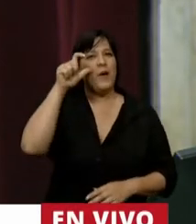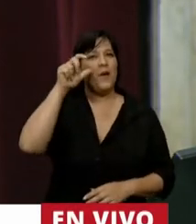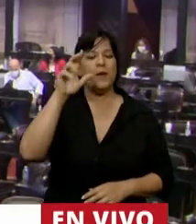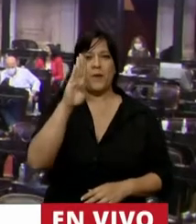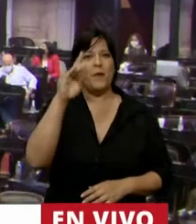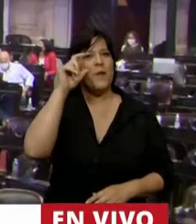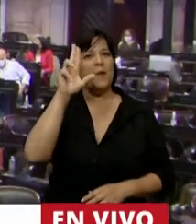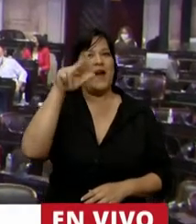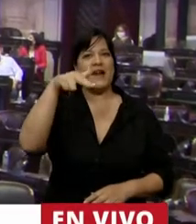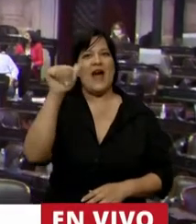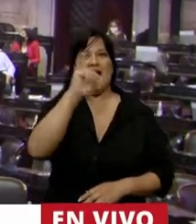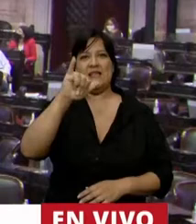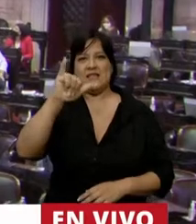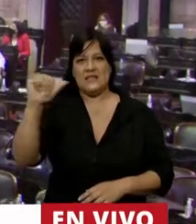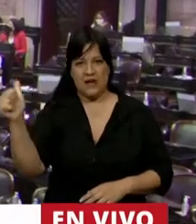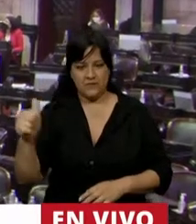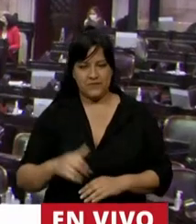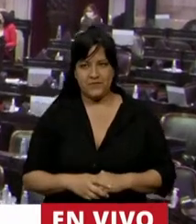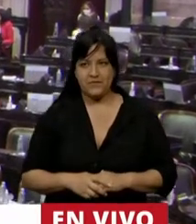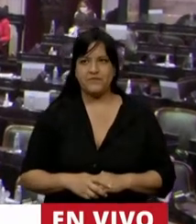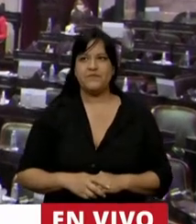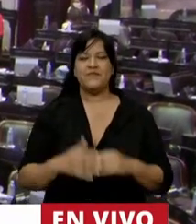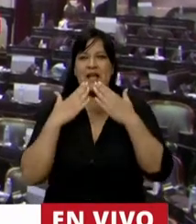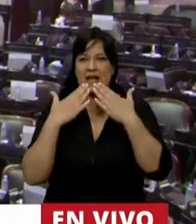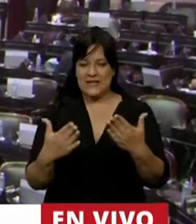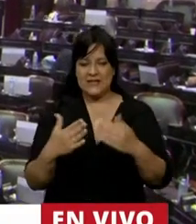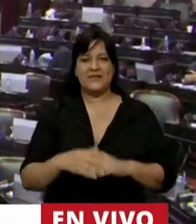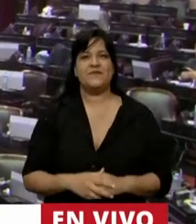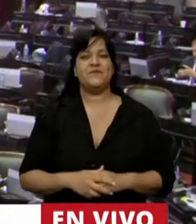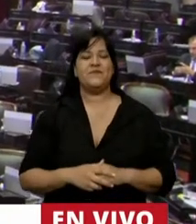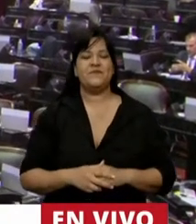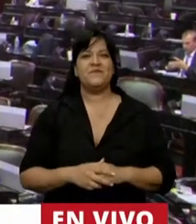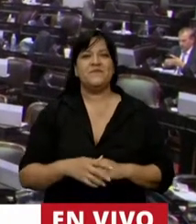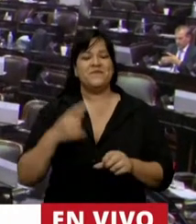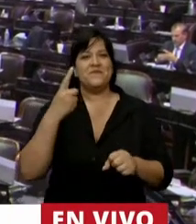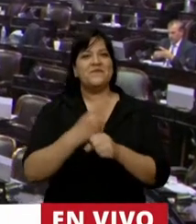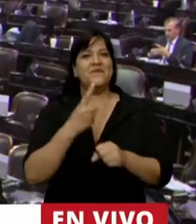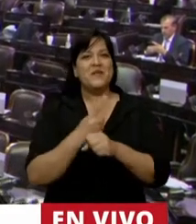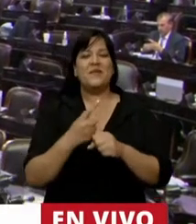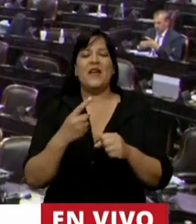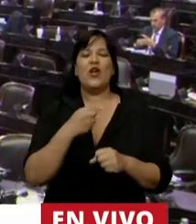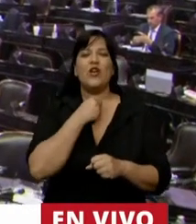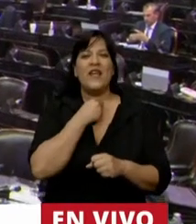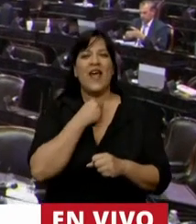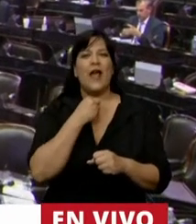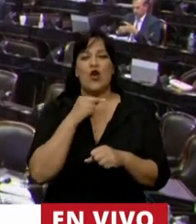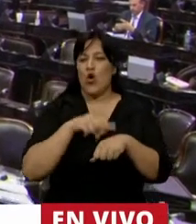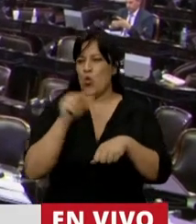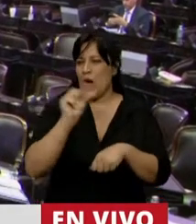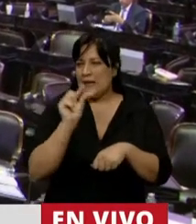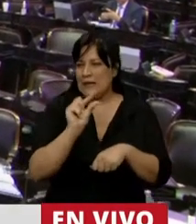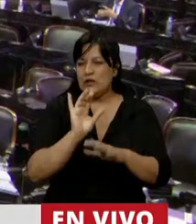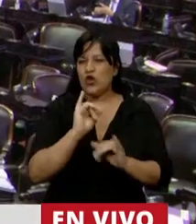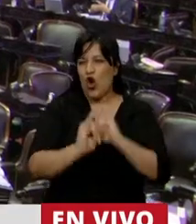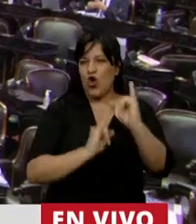Muchas gracias, señor presidente. Lo primero que quisiera dedicarle unos segundos al diputado